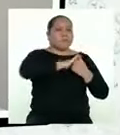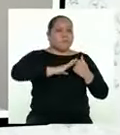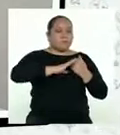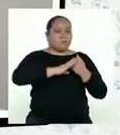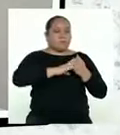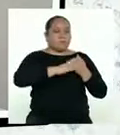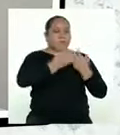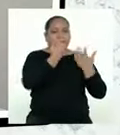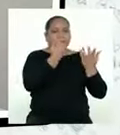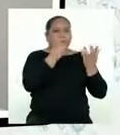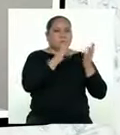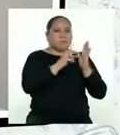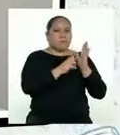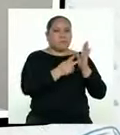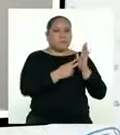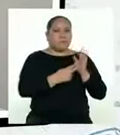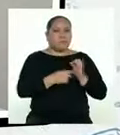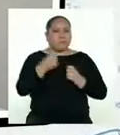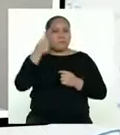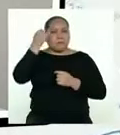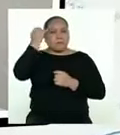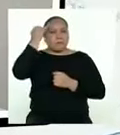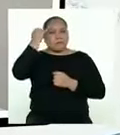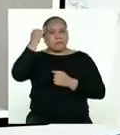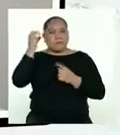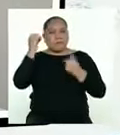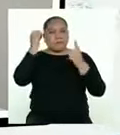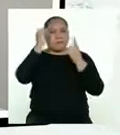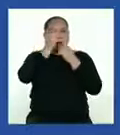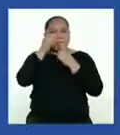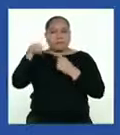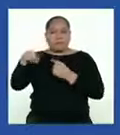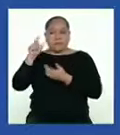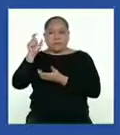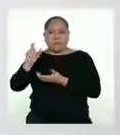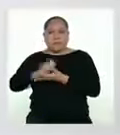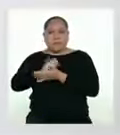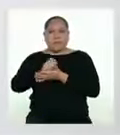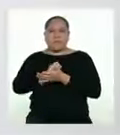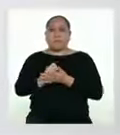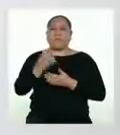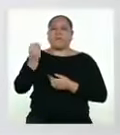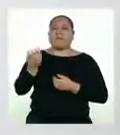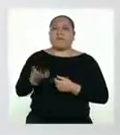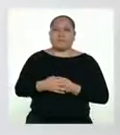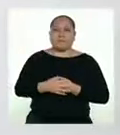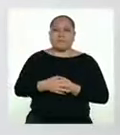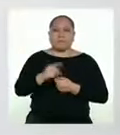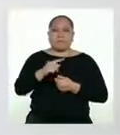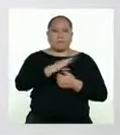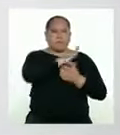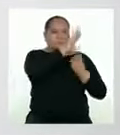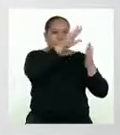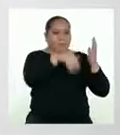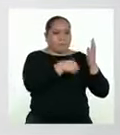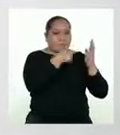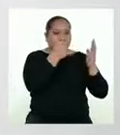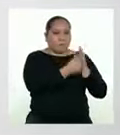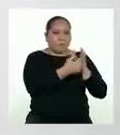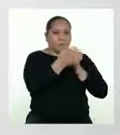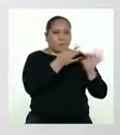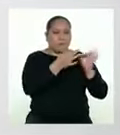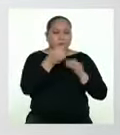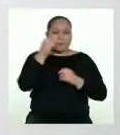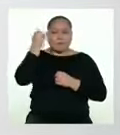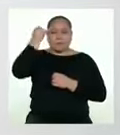y por la intención del autor. ¿Por qué lo hacemos? El sentido global del texto y la intención